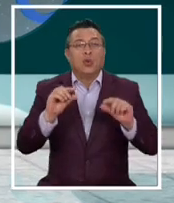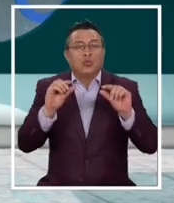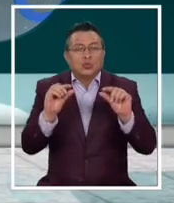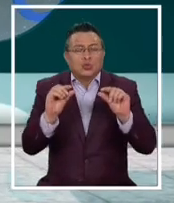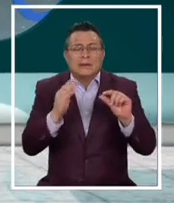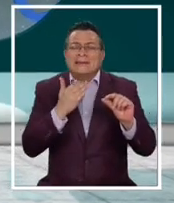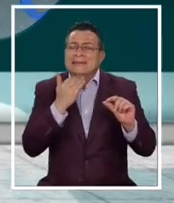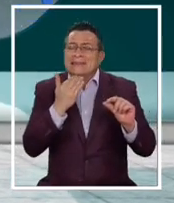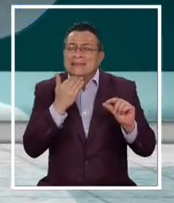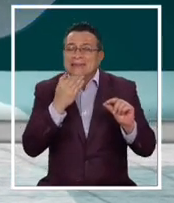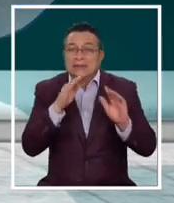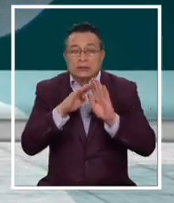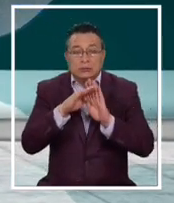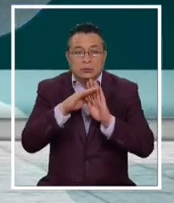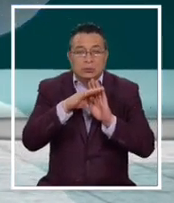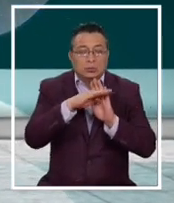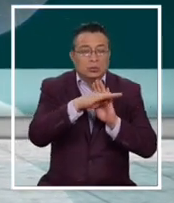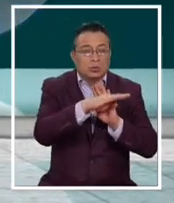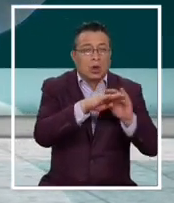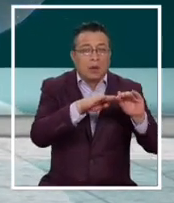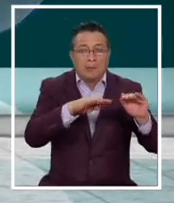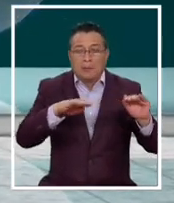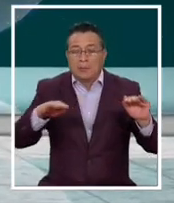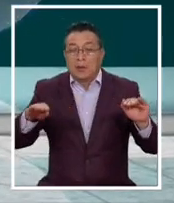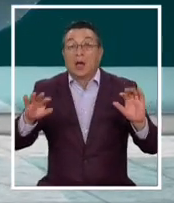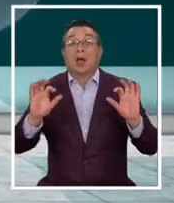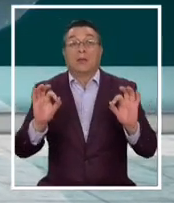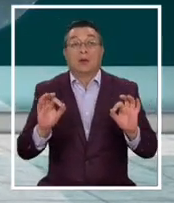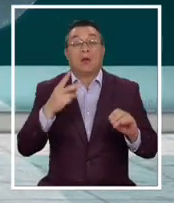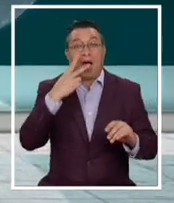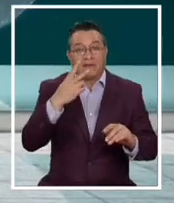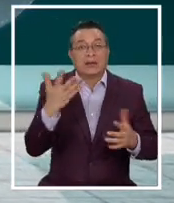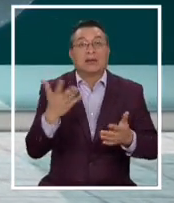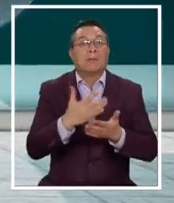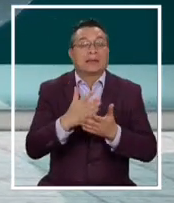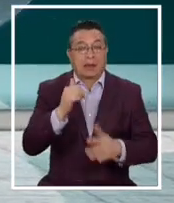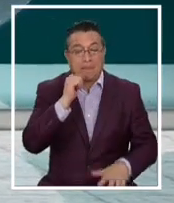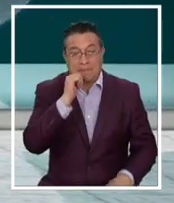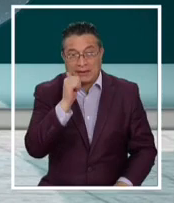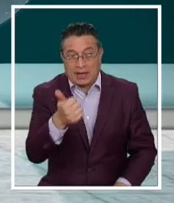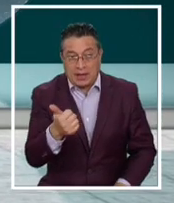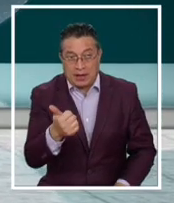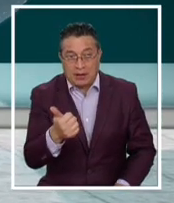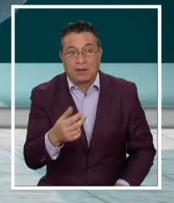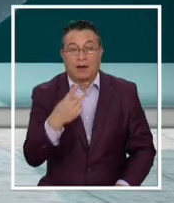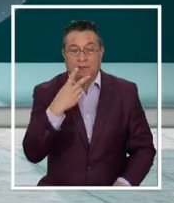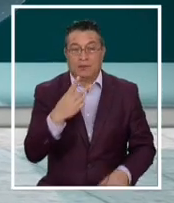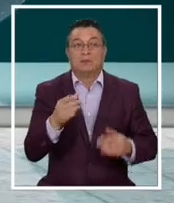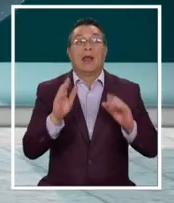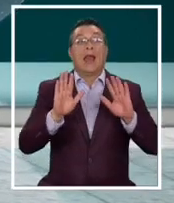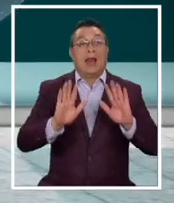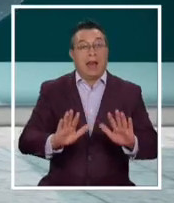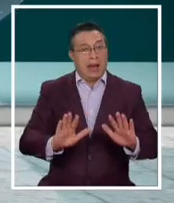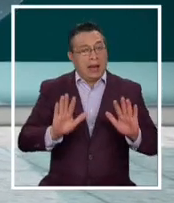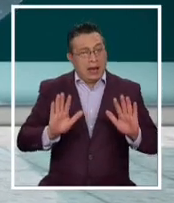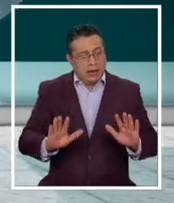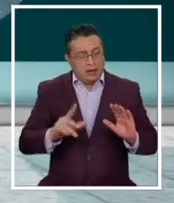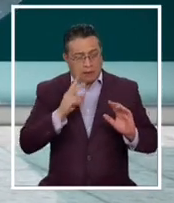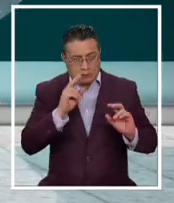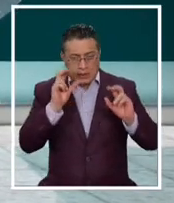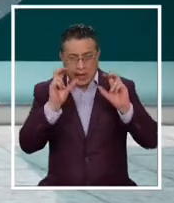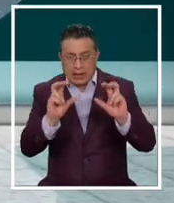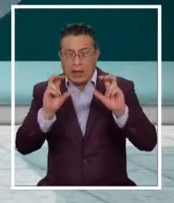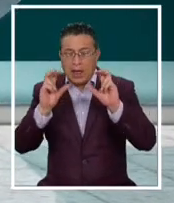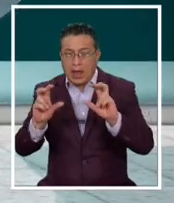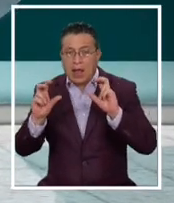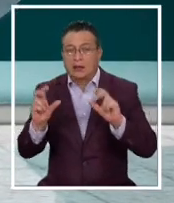leve mejoría, como decían antes las autoridades sanitarias. Vamos a ver qué pasa mañana. Sí, sí. Hay que ir lentamente y